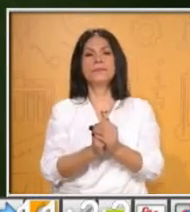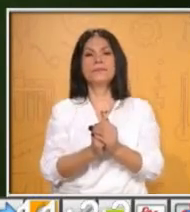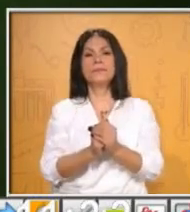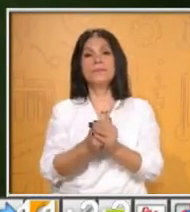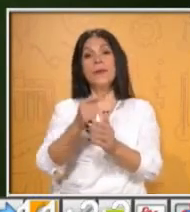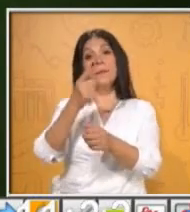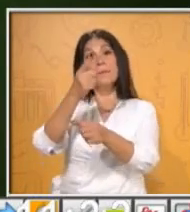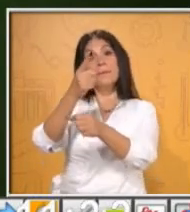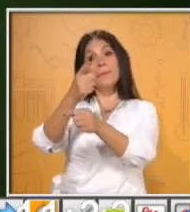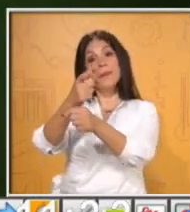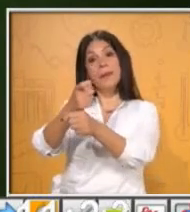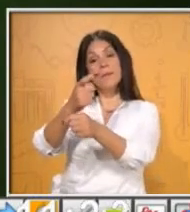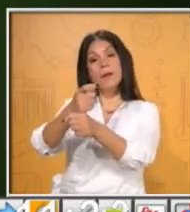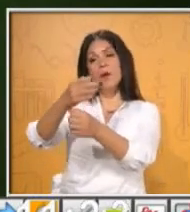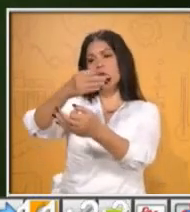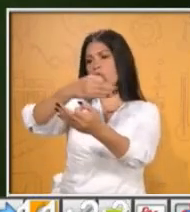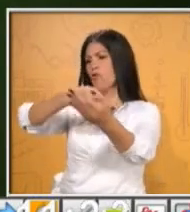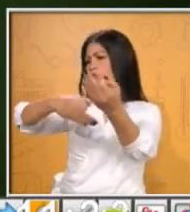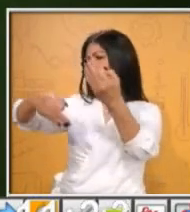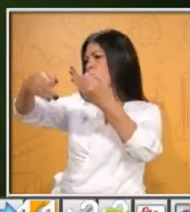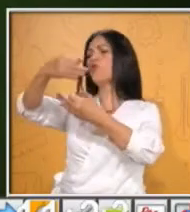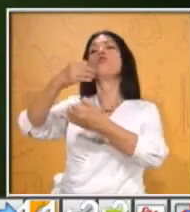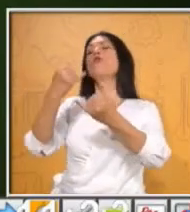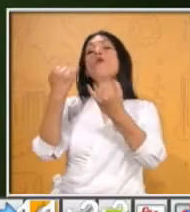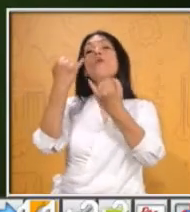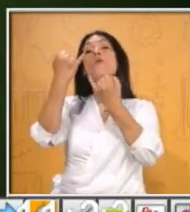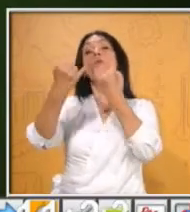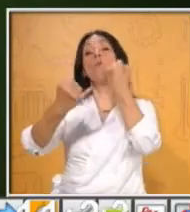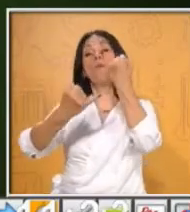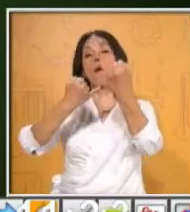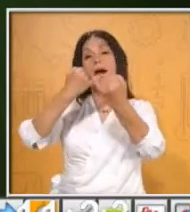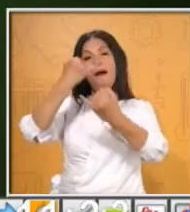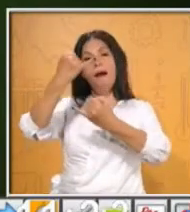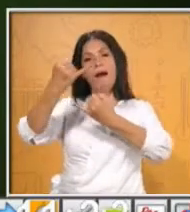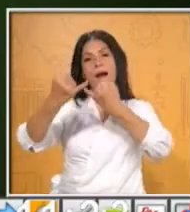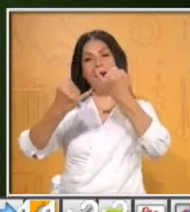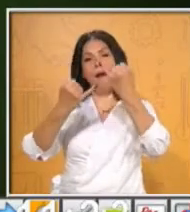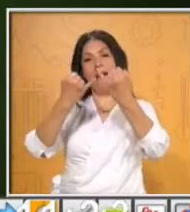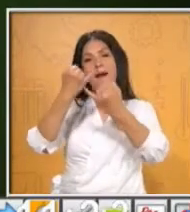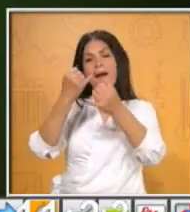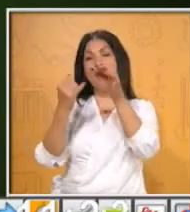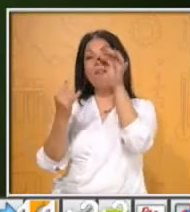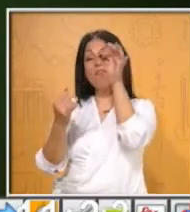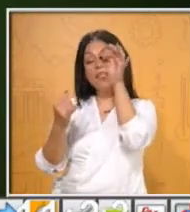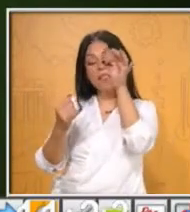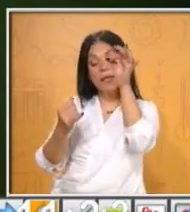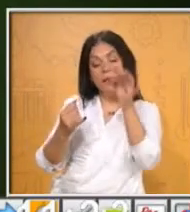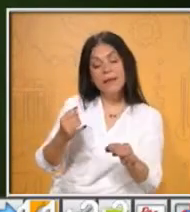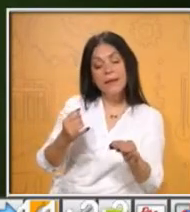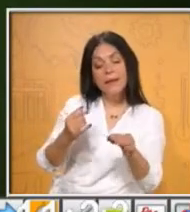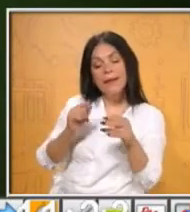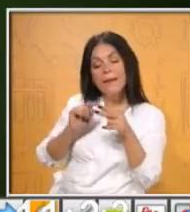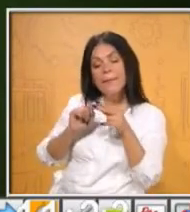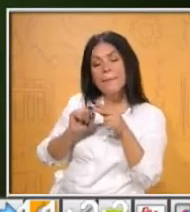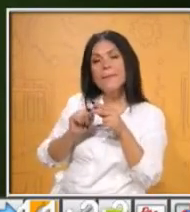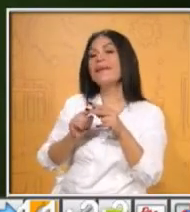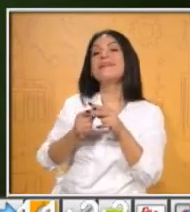maestra, es que todos los jugadores deben de colocar su ficha sobre la línea de salida, que está marcada en el dibujo.